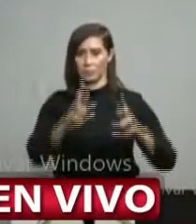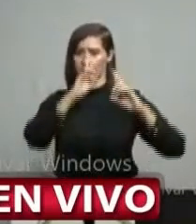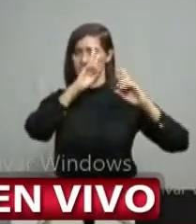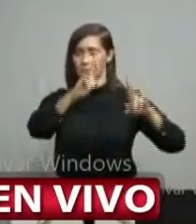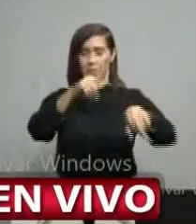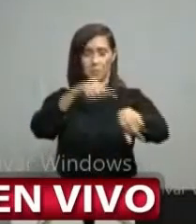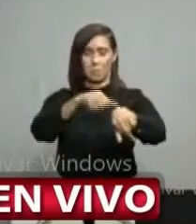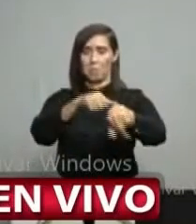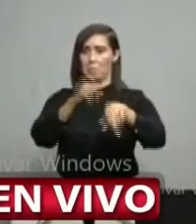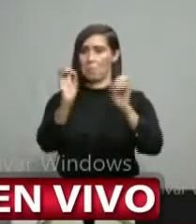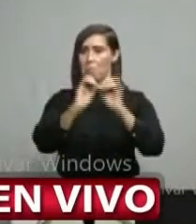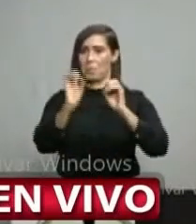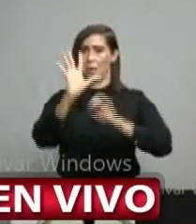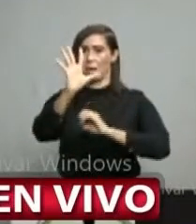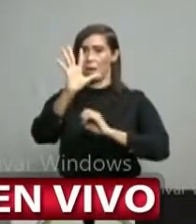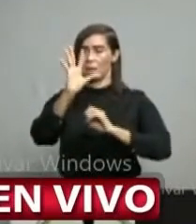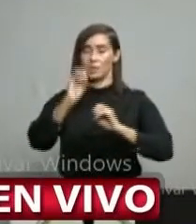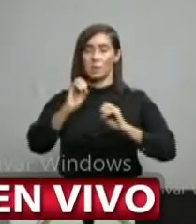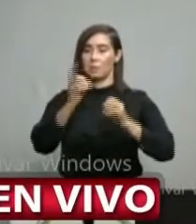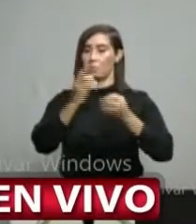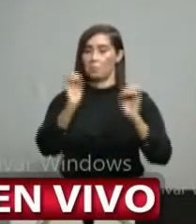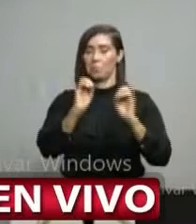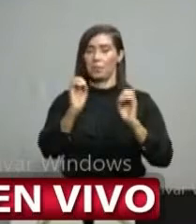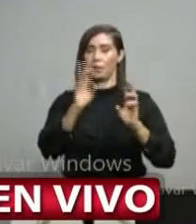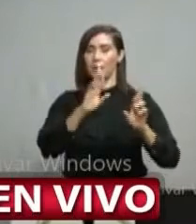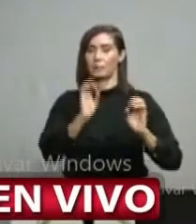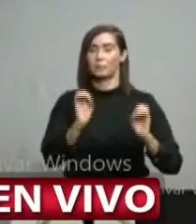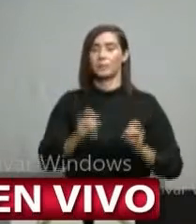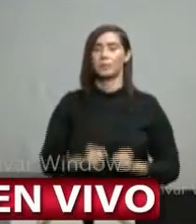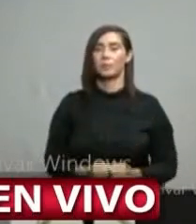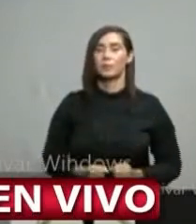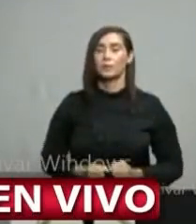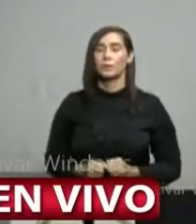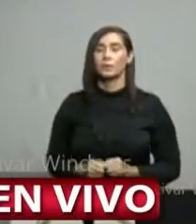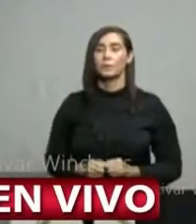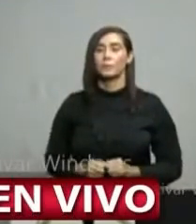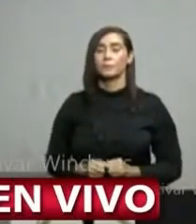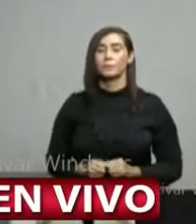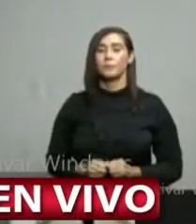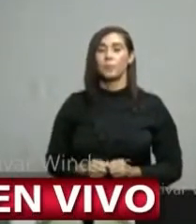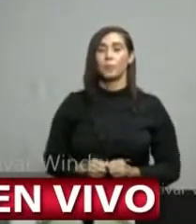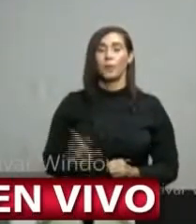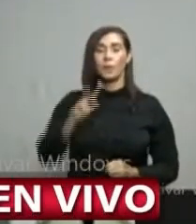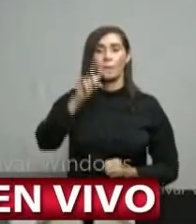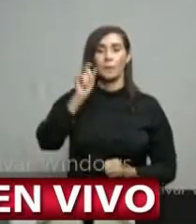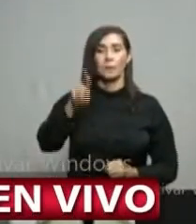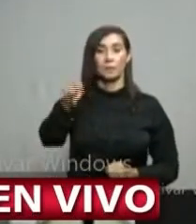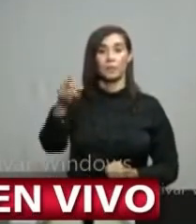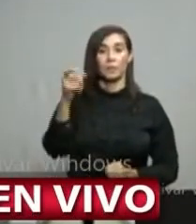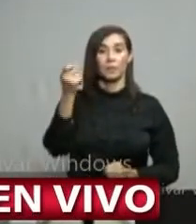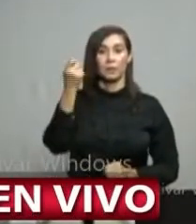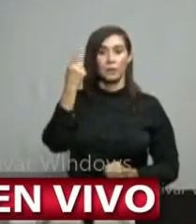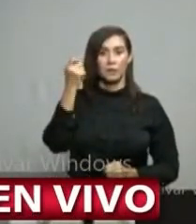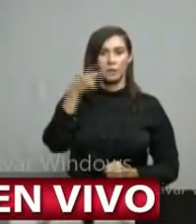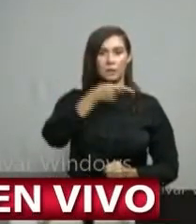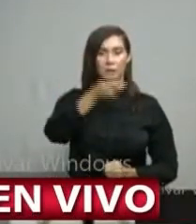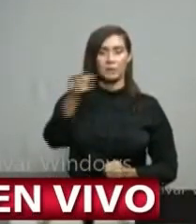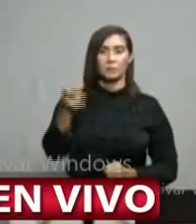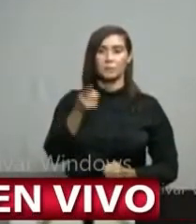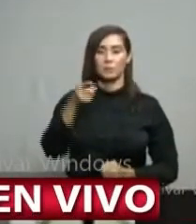queda y comenzaba a las 5 de la tarde. Entiende usted, señor ministro, que nuestro país puede ser